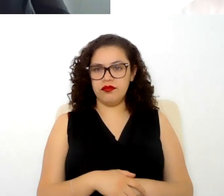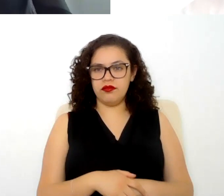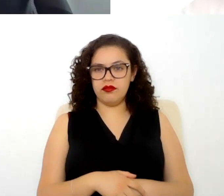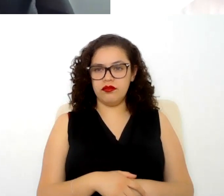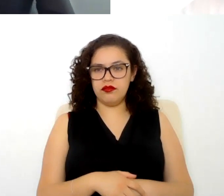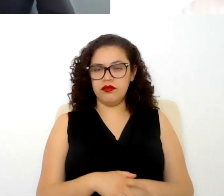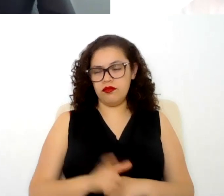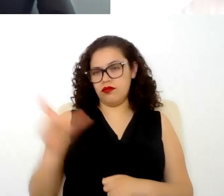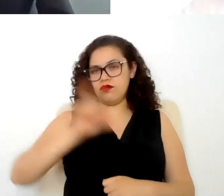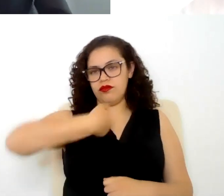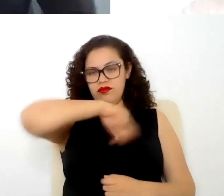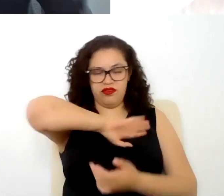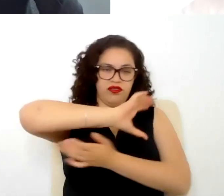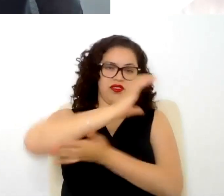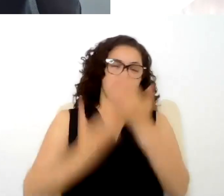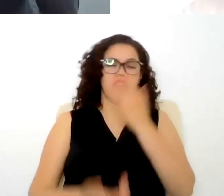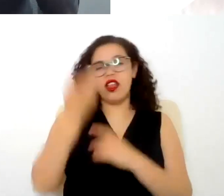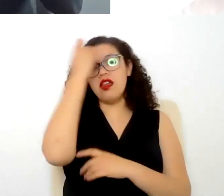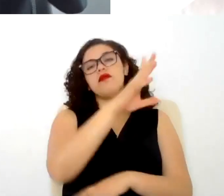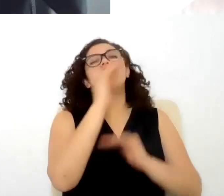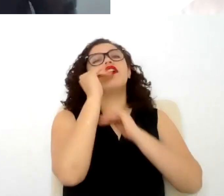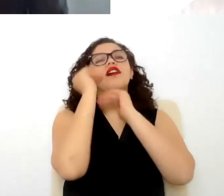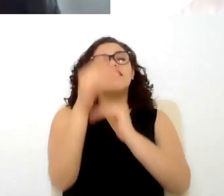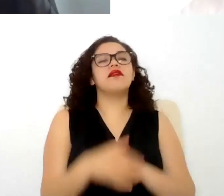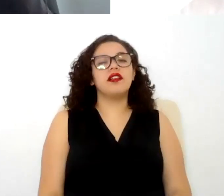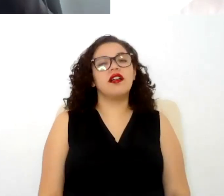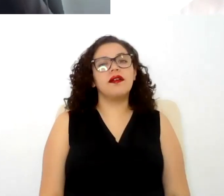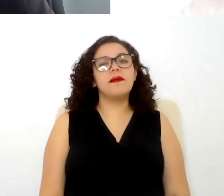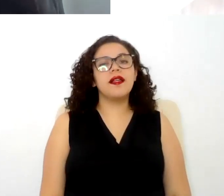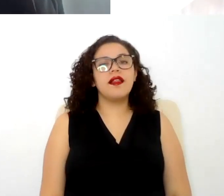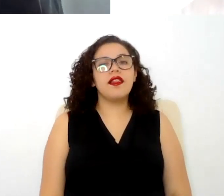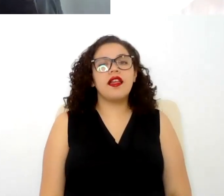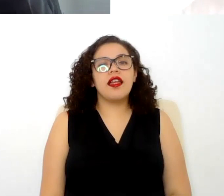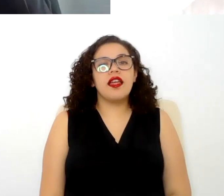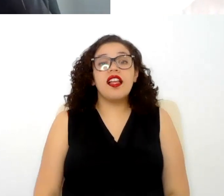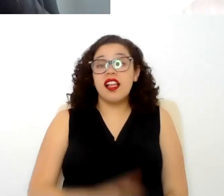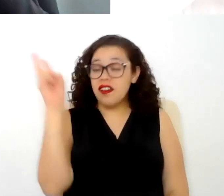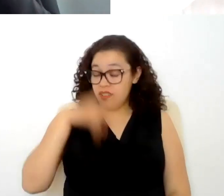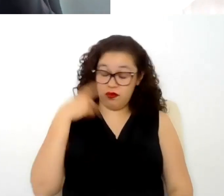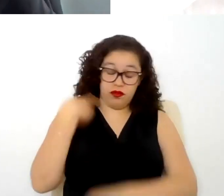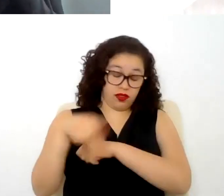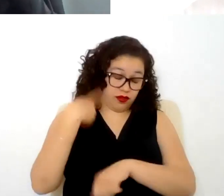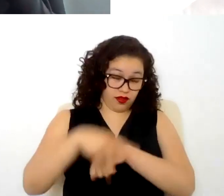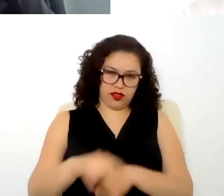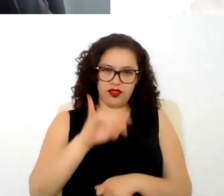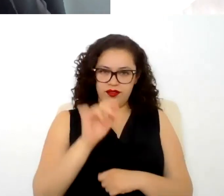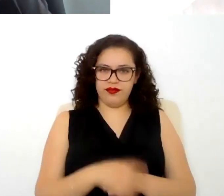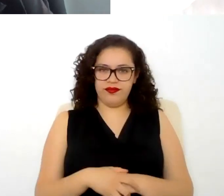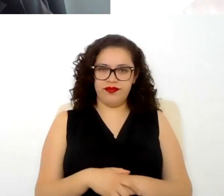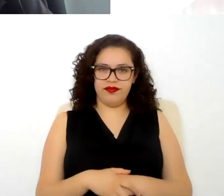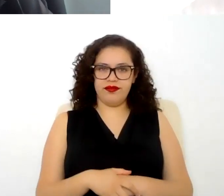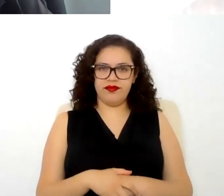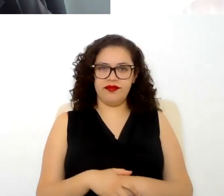los contratos por tiempo determinado son son peligrosos si me permite el